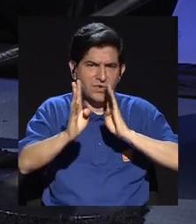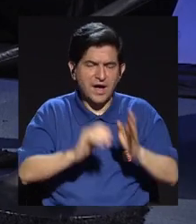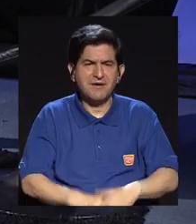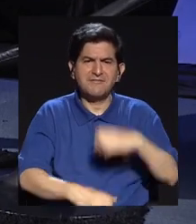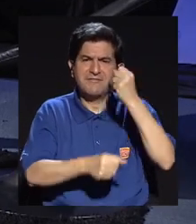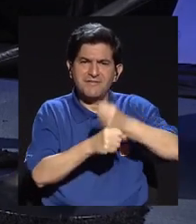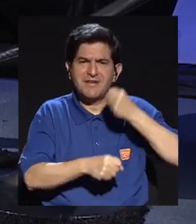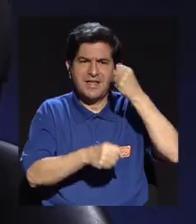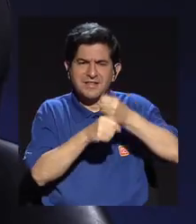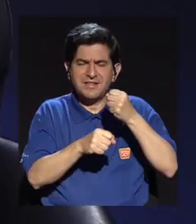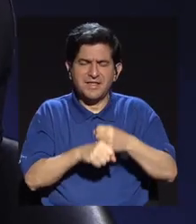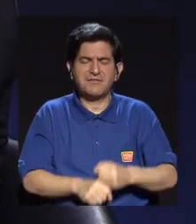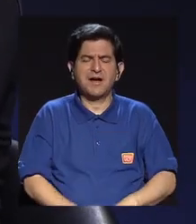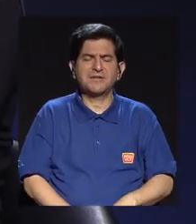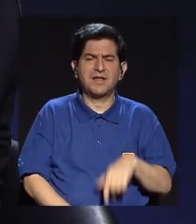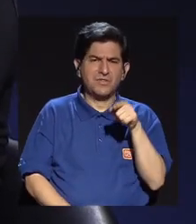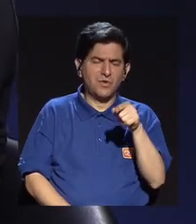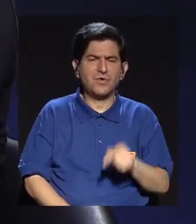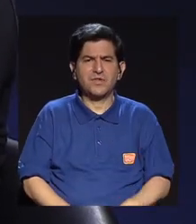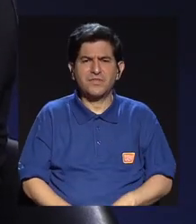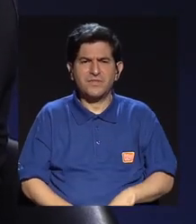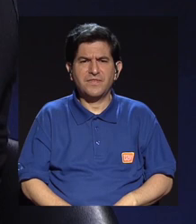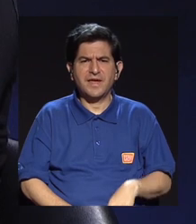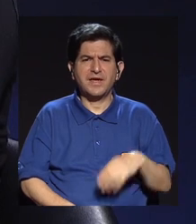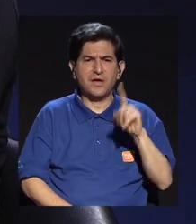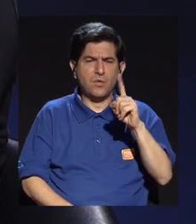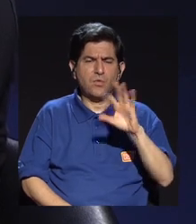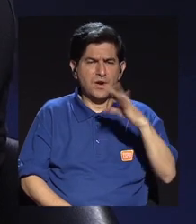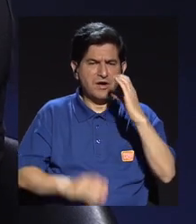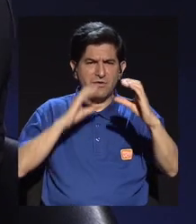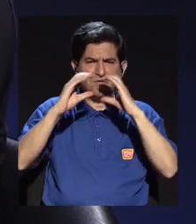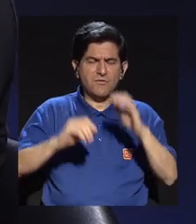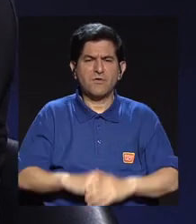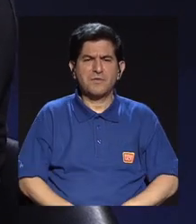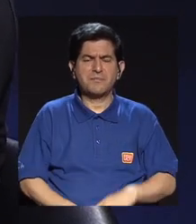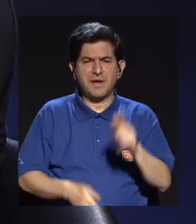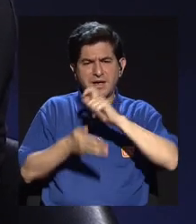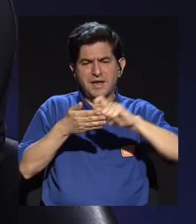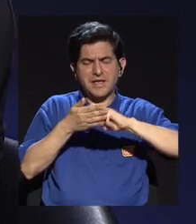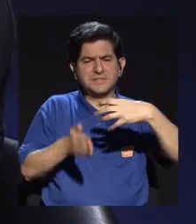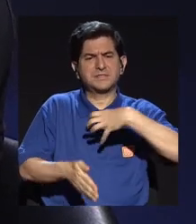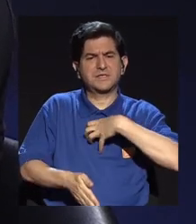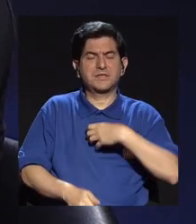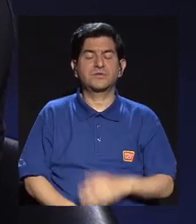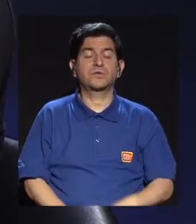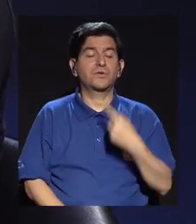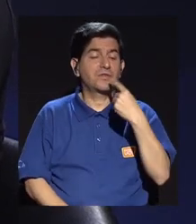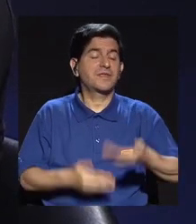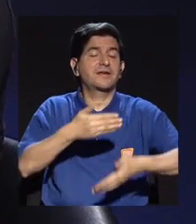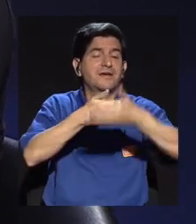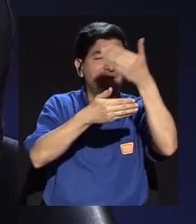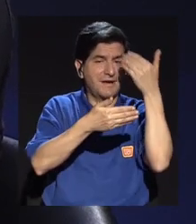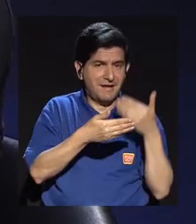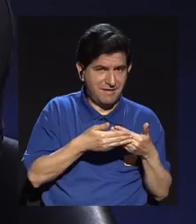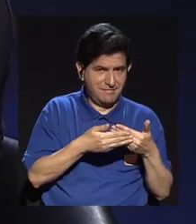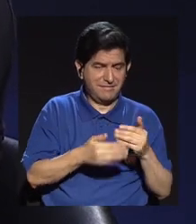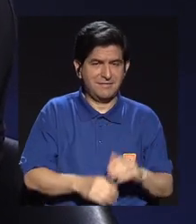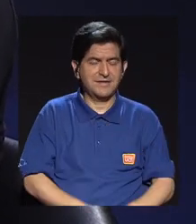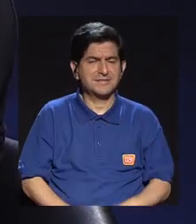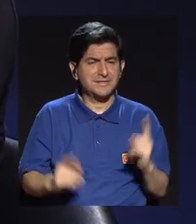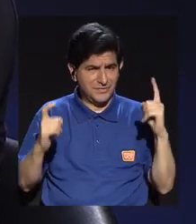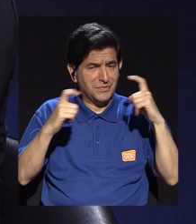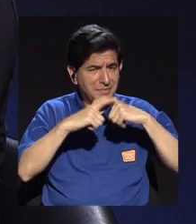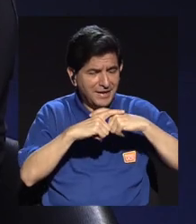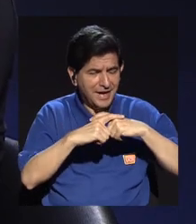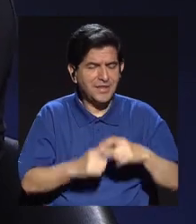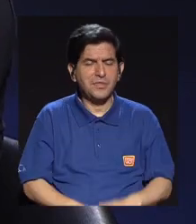editorial de un medio? Es complicado, en ese sentido yo lo que decía anteriormente es que el periodismo se